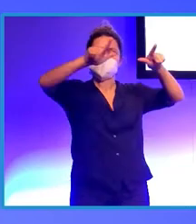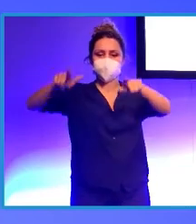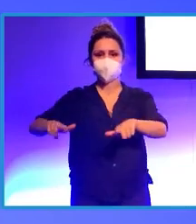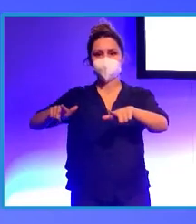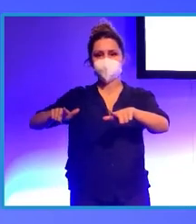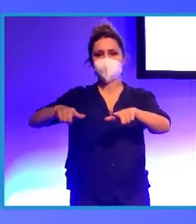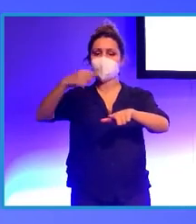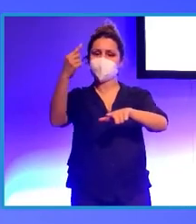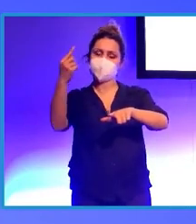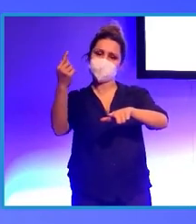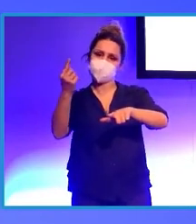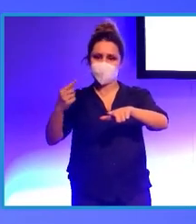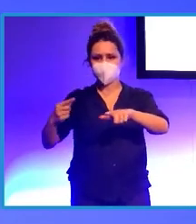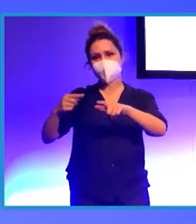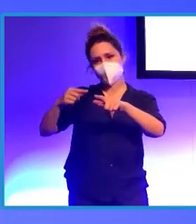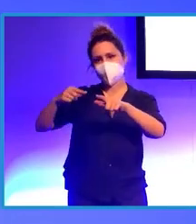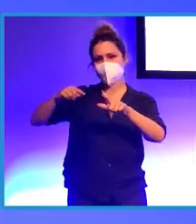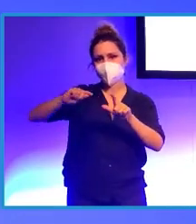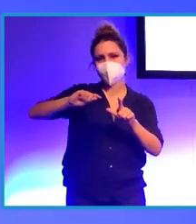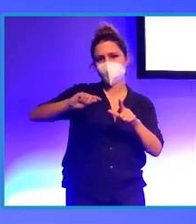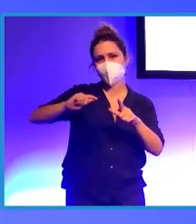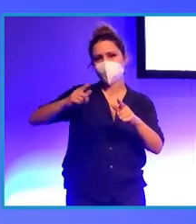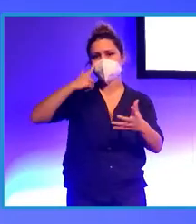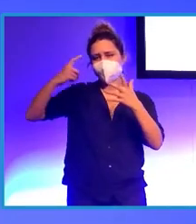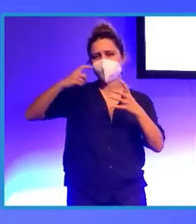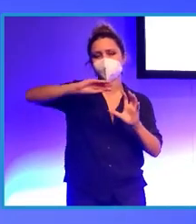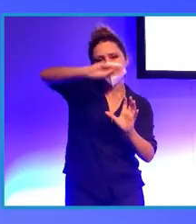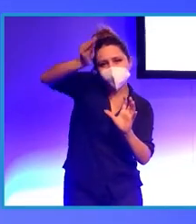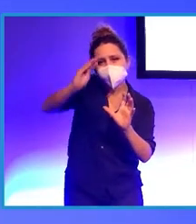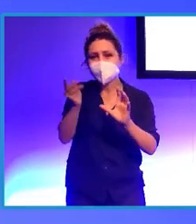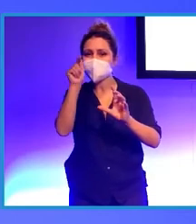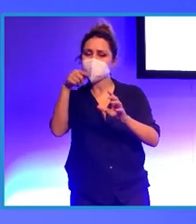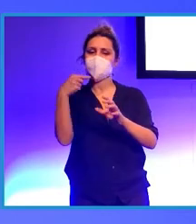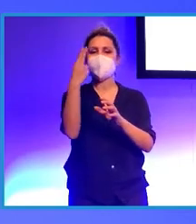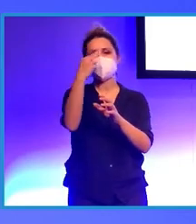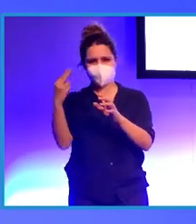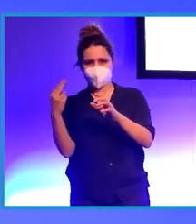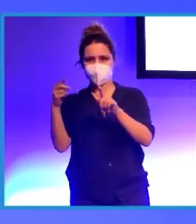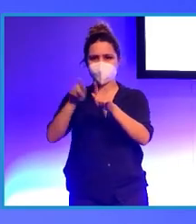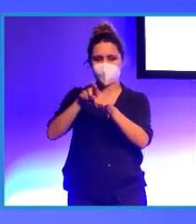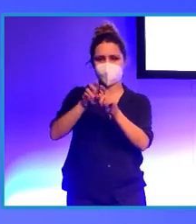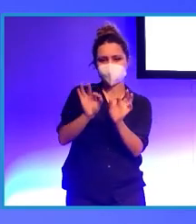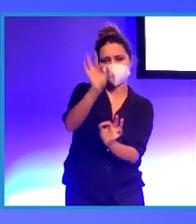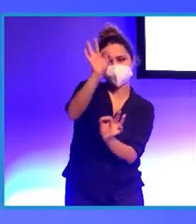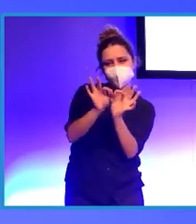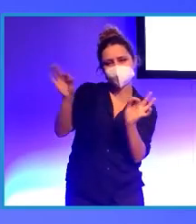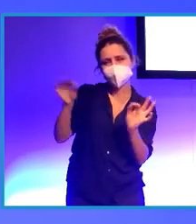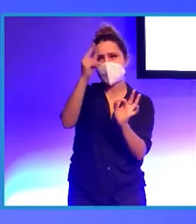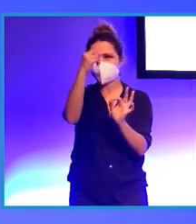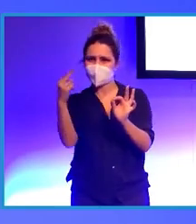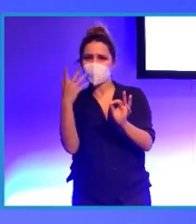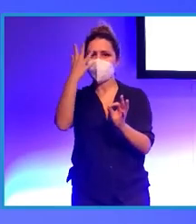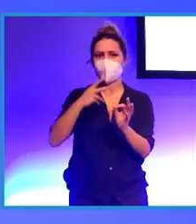painting, o sea, de texturizado y tenemos que pintar todos esos modelos, ajustar las mallas, el pintado y demás.